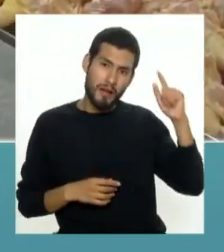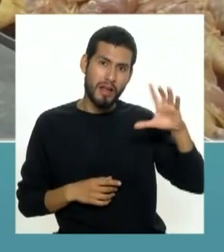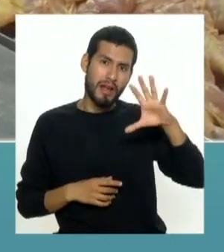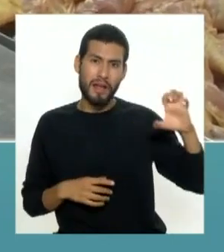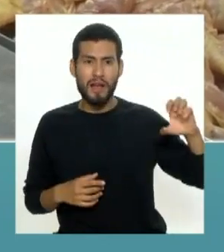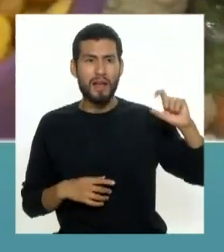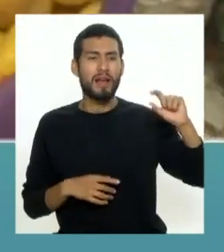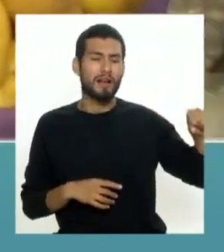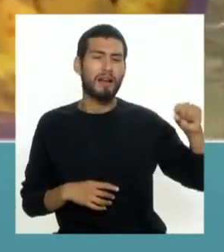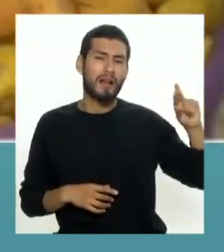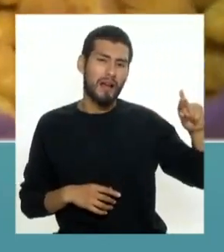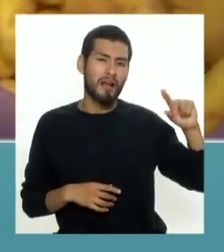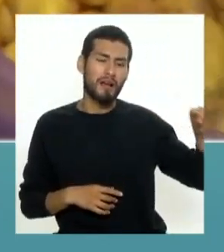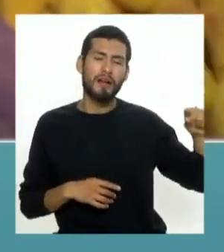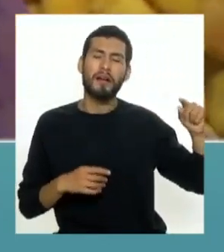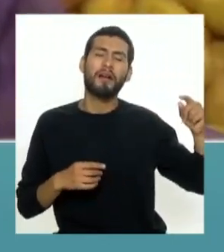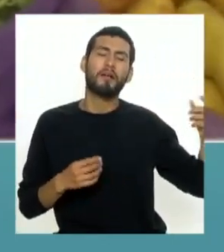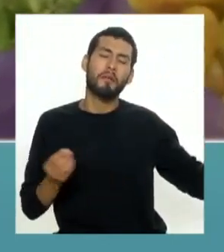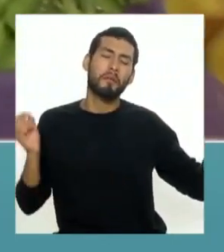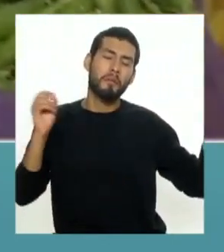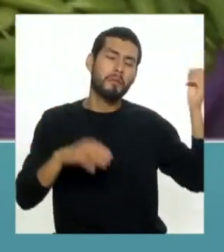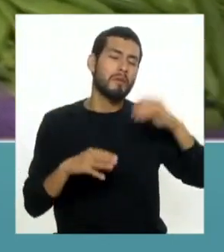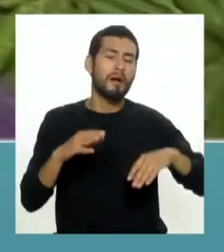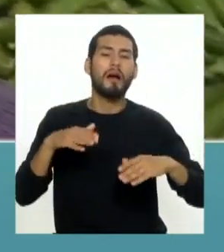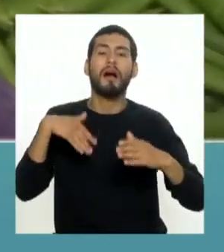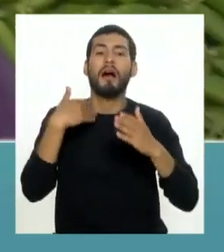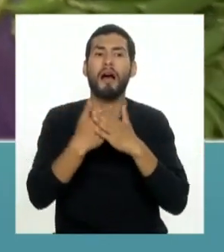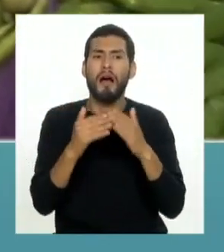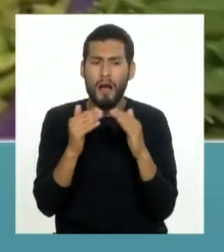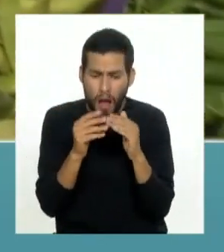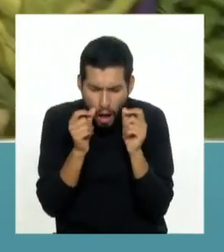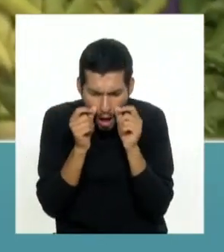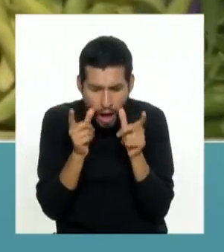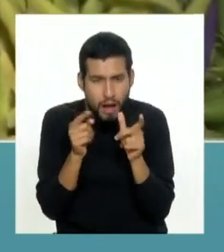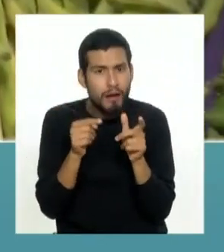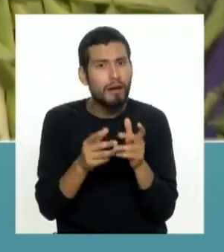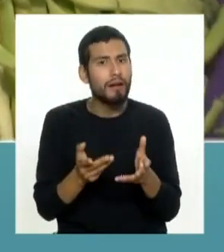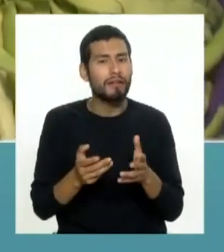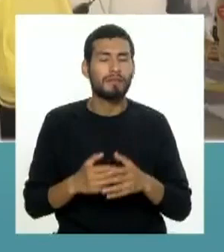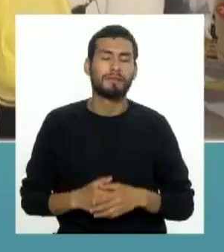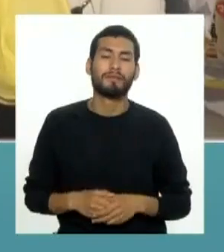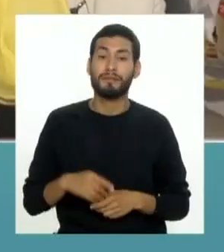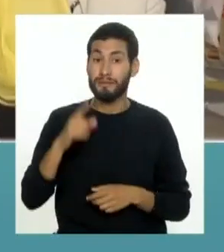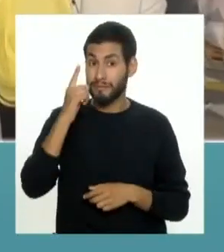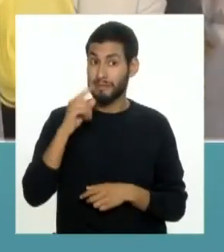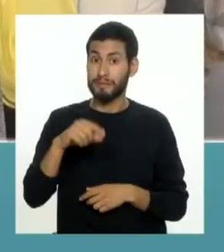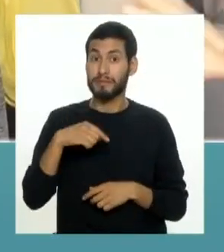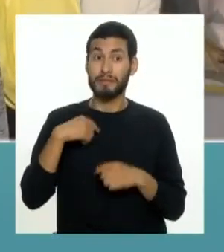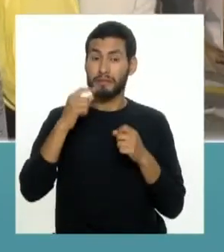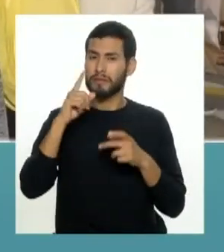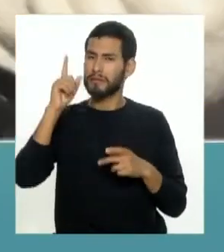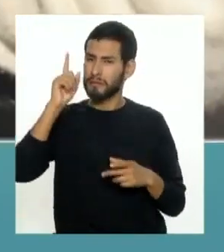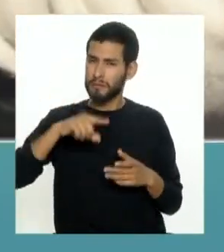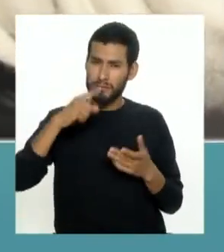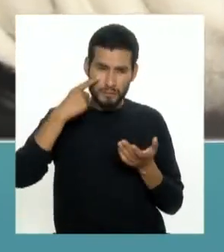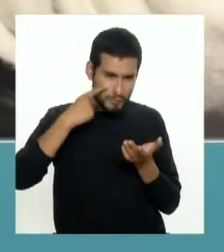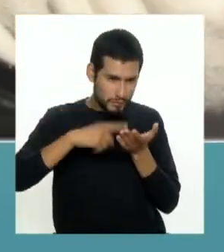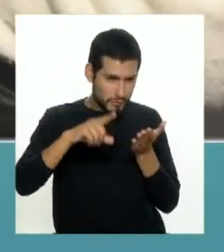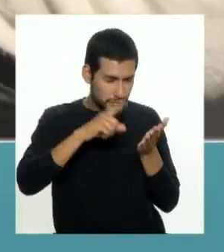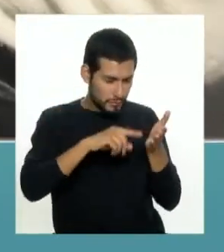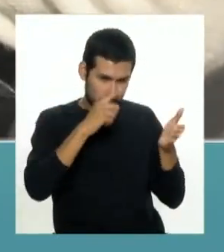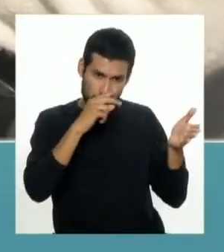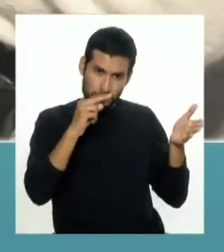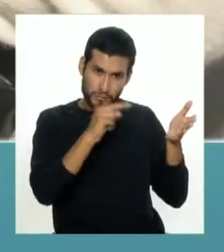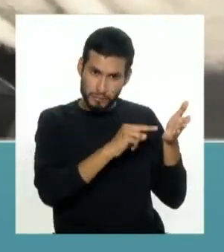500 gramos de fideos y seguía hasta que llegaba a su casa y descubría la triste realidad por eso para evitarlo usted tiene que revisar y